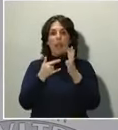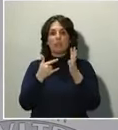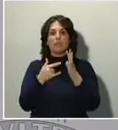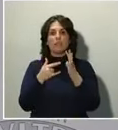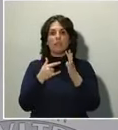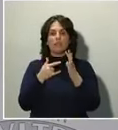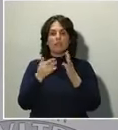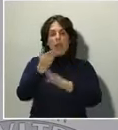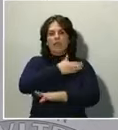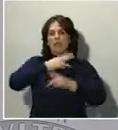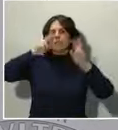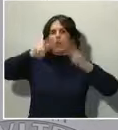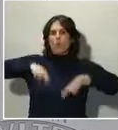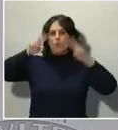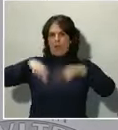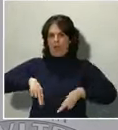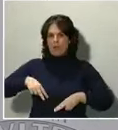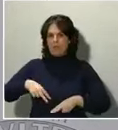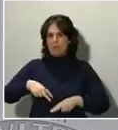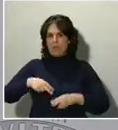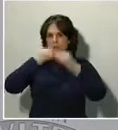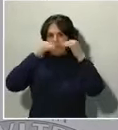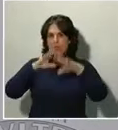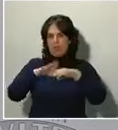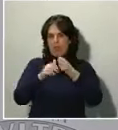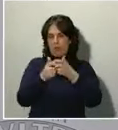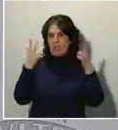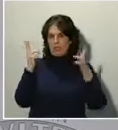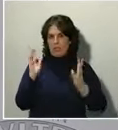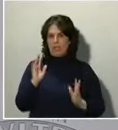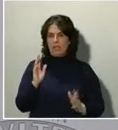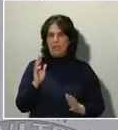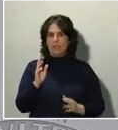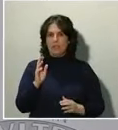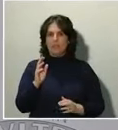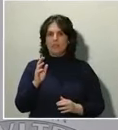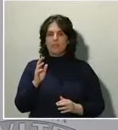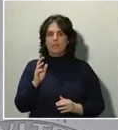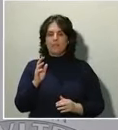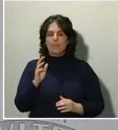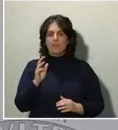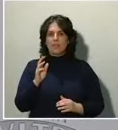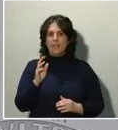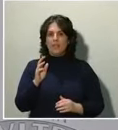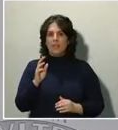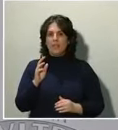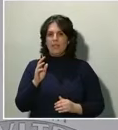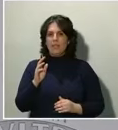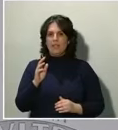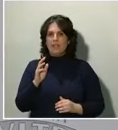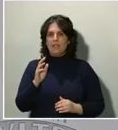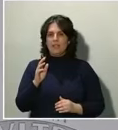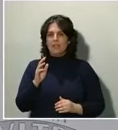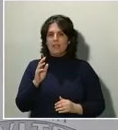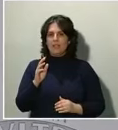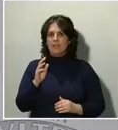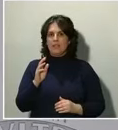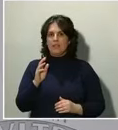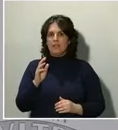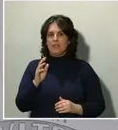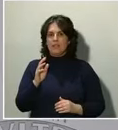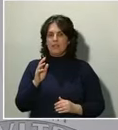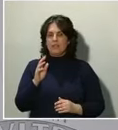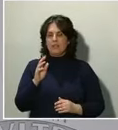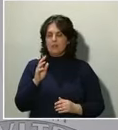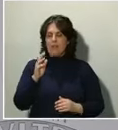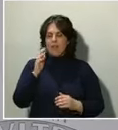democrática española que tiene, no les quepa duda, un solo argumento, pero que es muy poderoso. Y